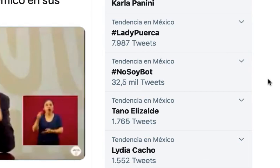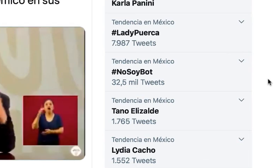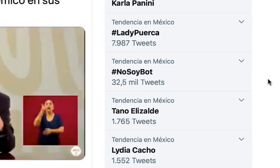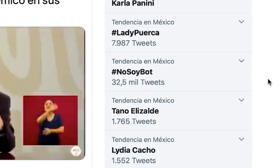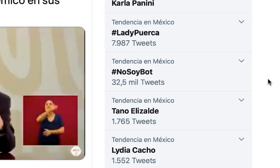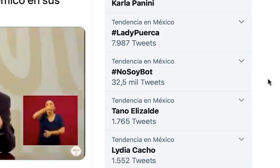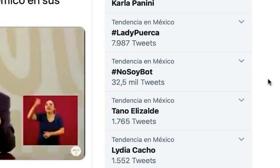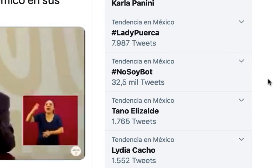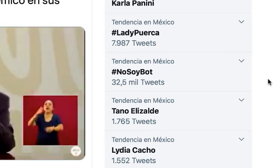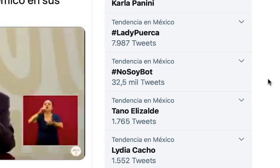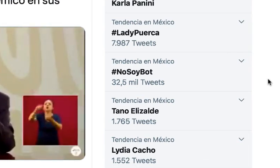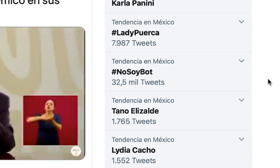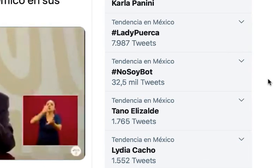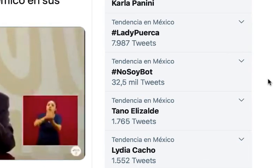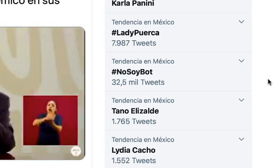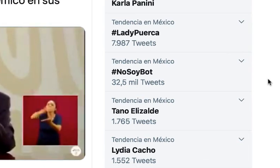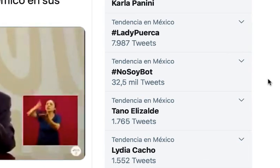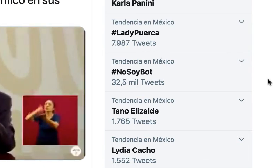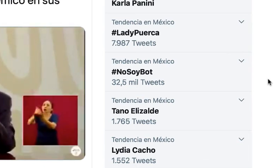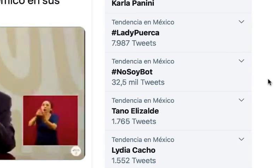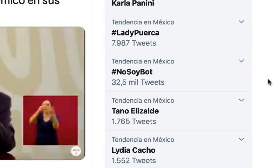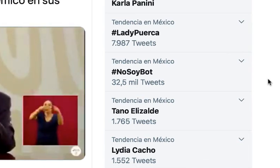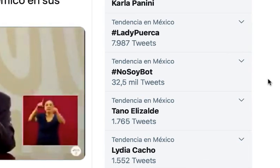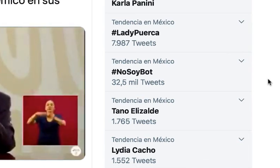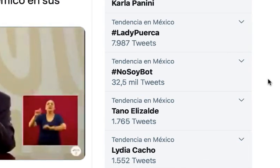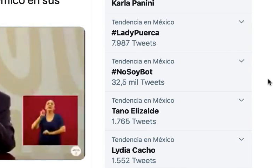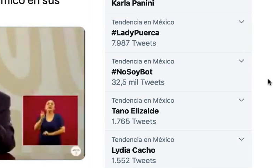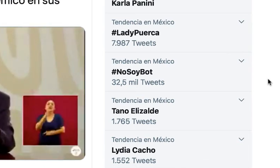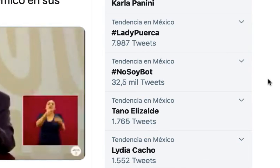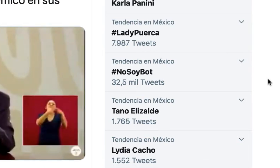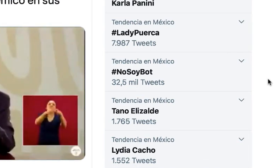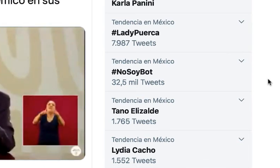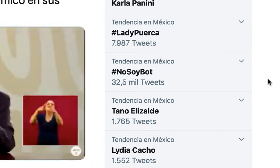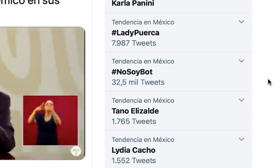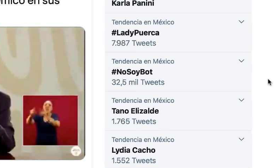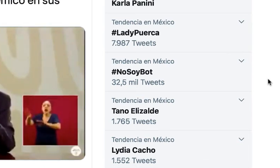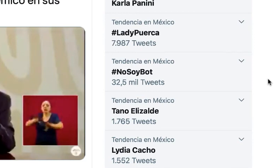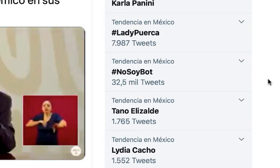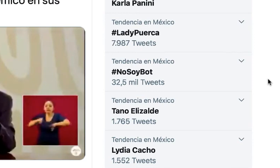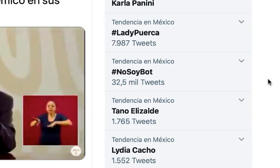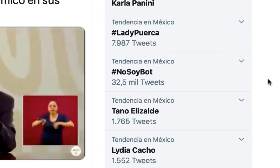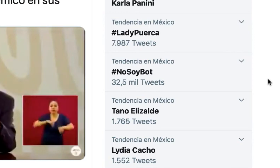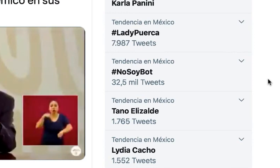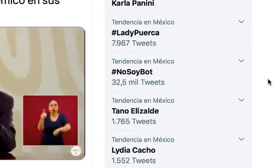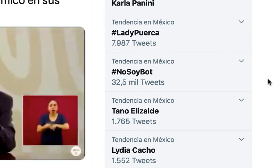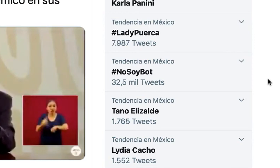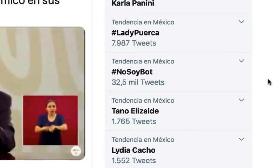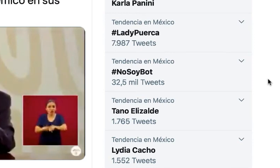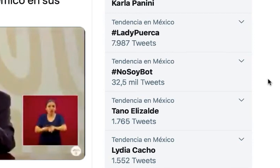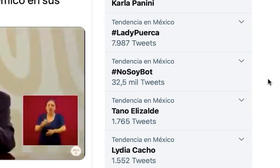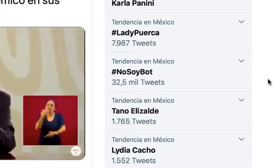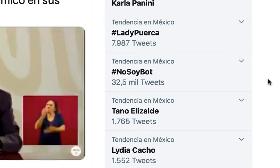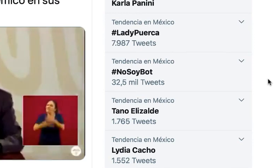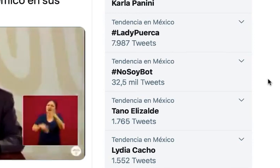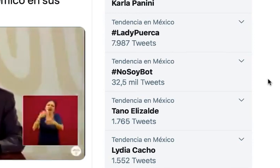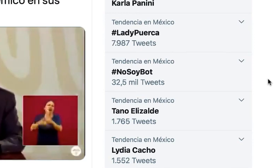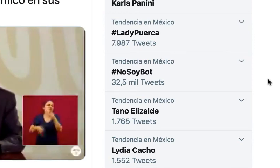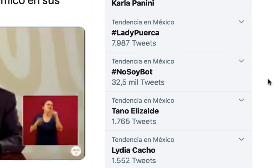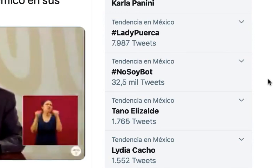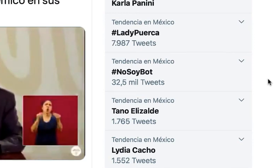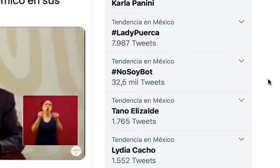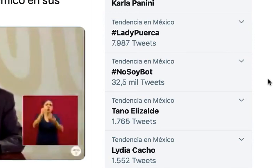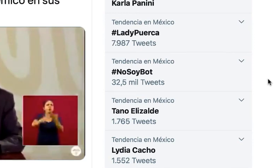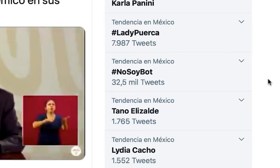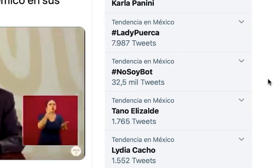pandemia, porque asegura que en esos estados no se ha tenido el pico máximo de contagios. Escuchemos cómo lo dijo en la